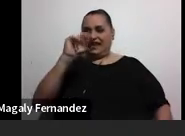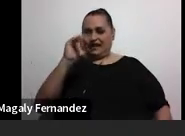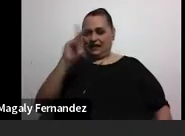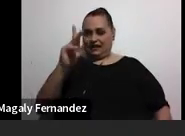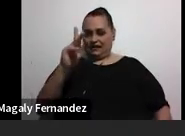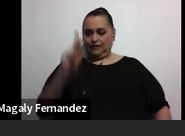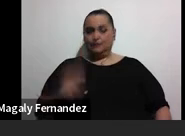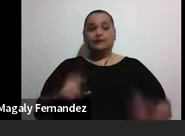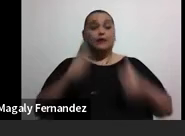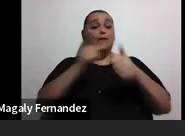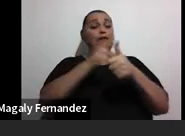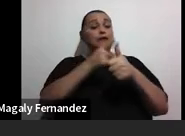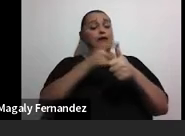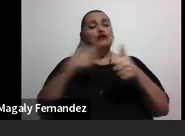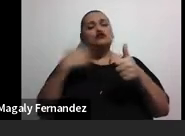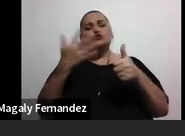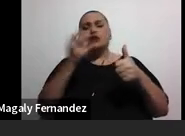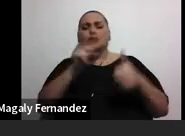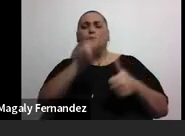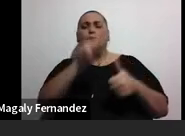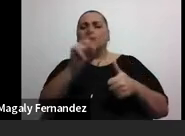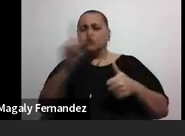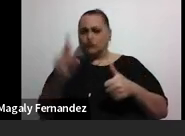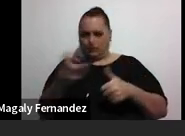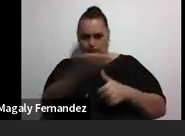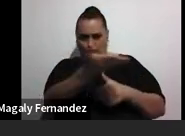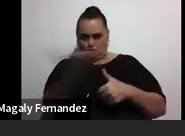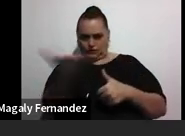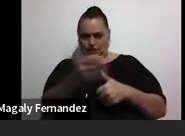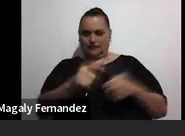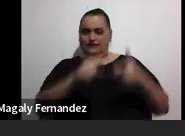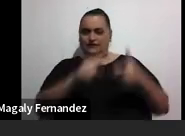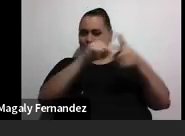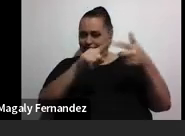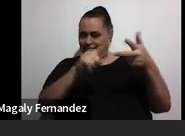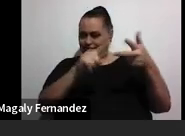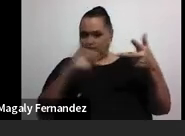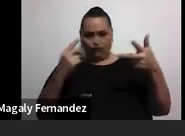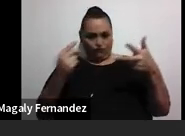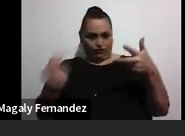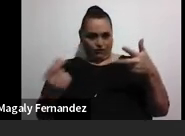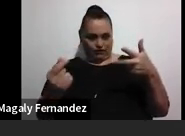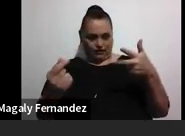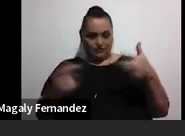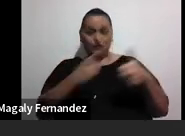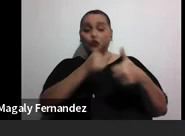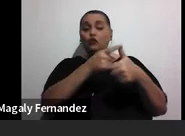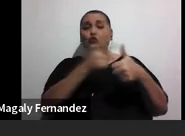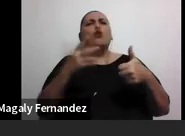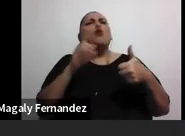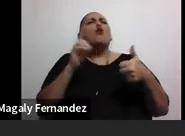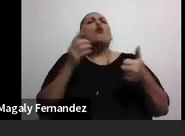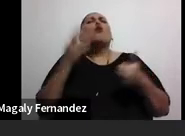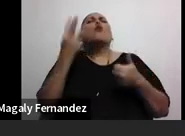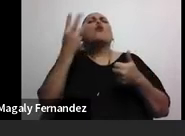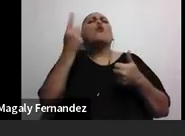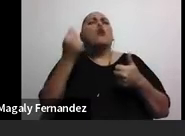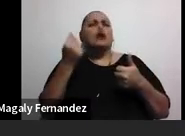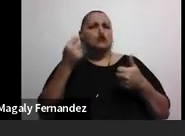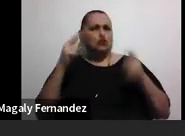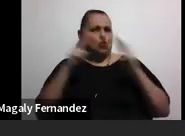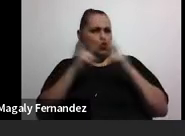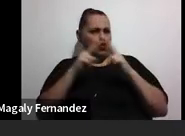Primero quiero hacerle algunas preguntas a las personas. Tres preguntas muy rápidas. ¿Cuánto conoces sobre el significado de la palabra bienestar?